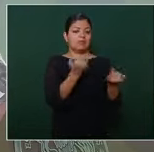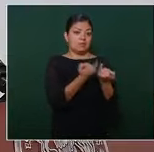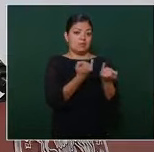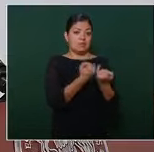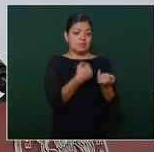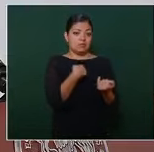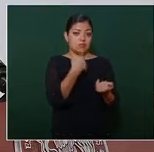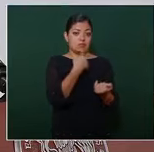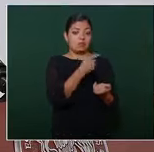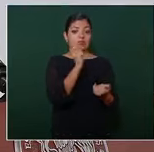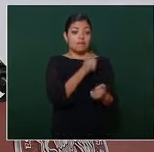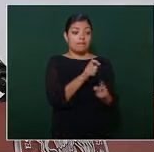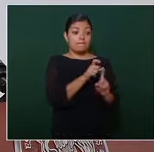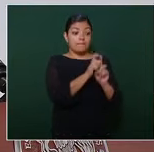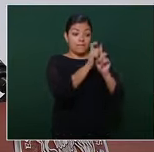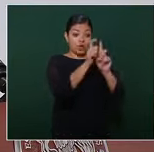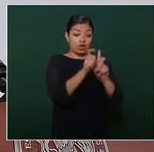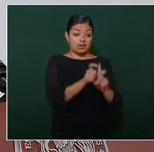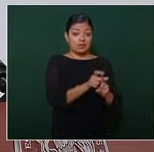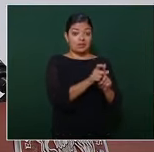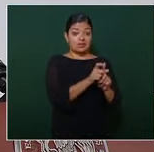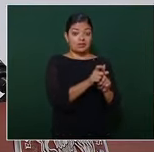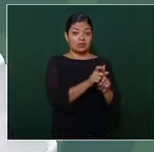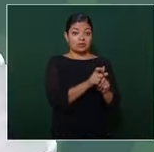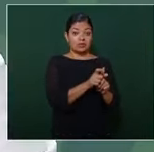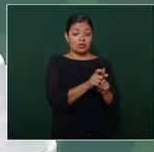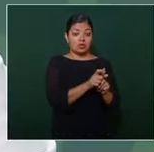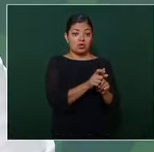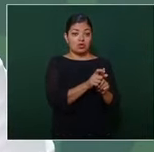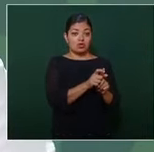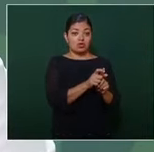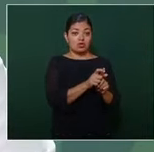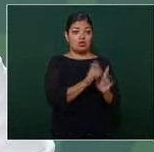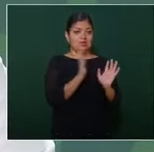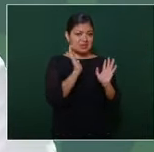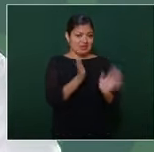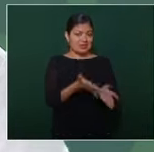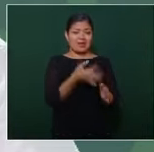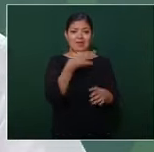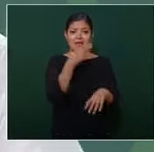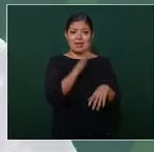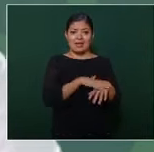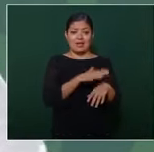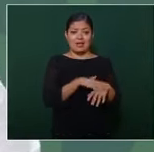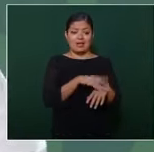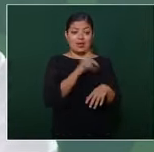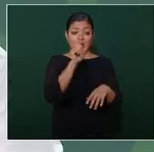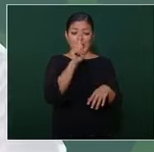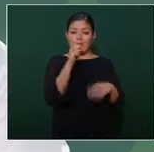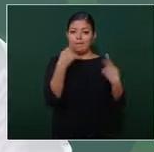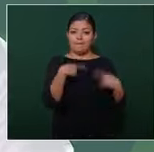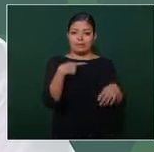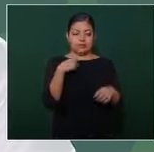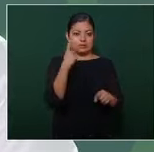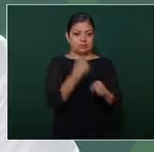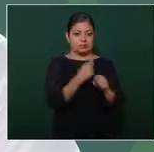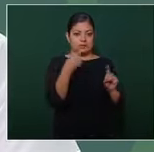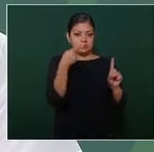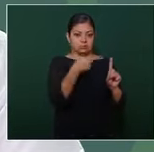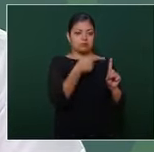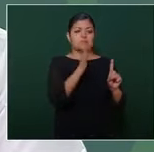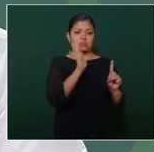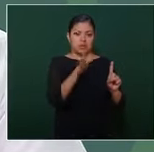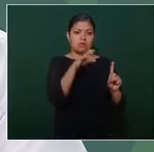la orden de protección está emitida contra una persona en específico que está